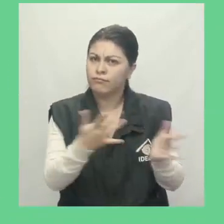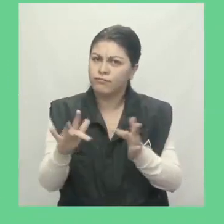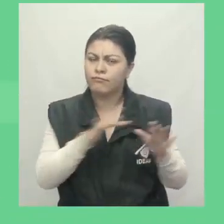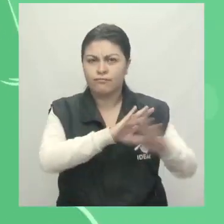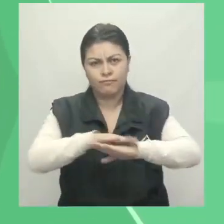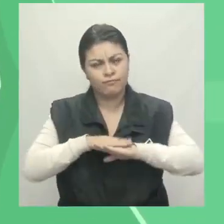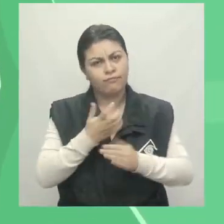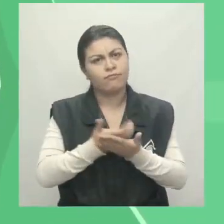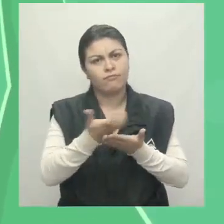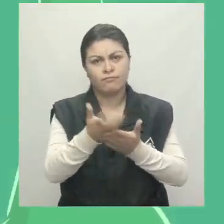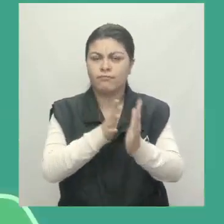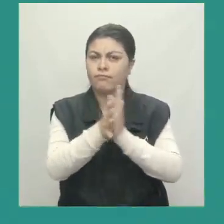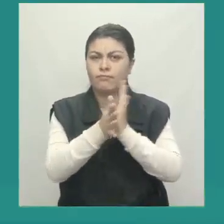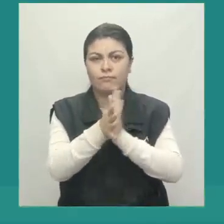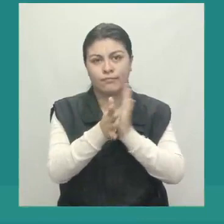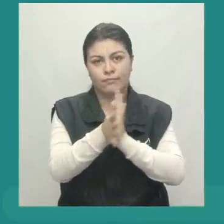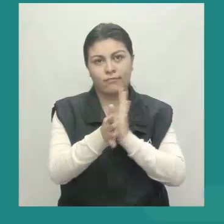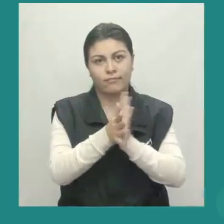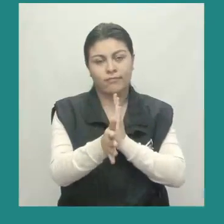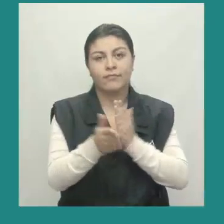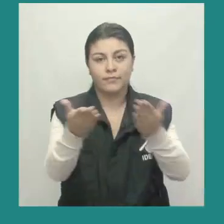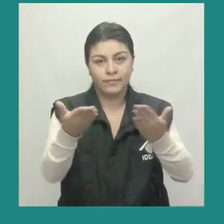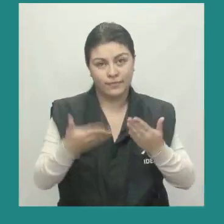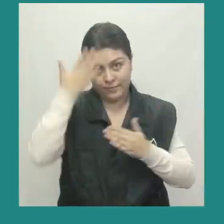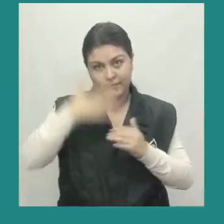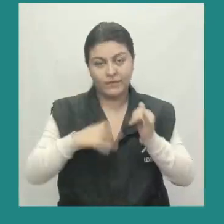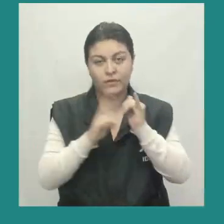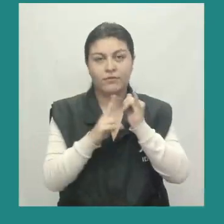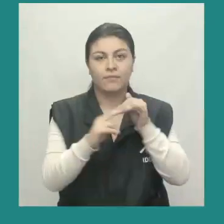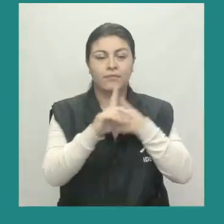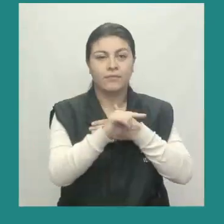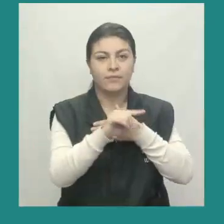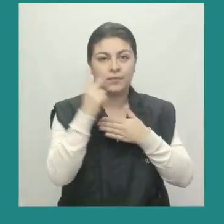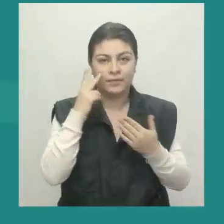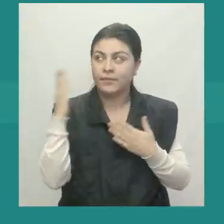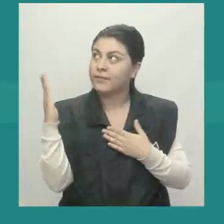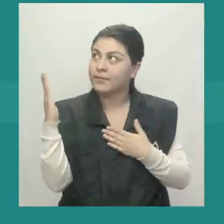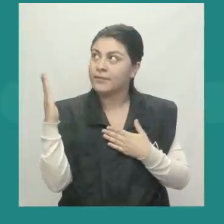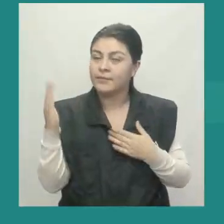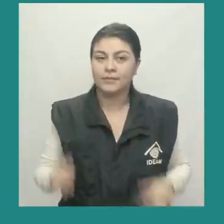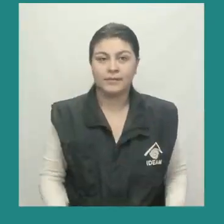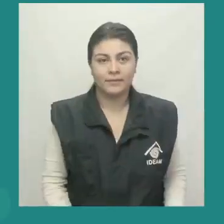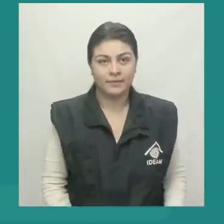satelital, recomendaciones y muchas opciones de interacción. Síganos a través de nuestras redes sociales.